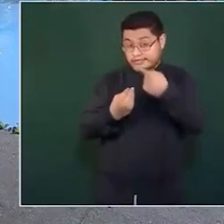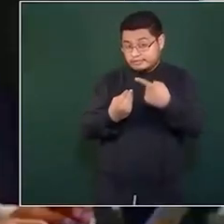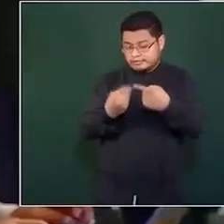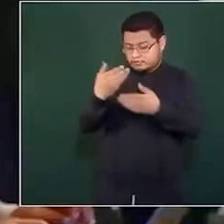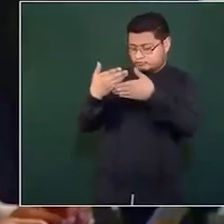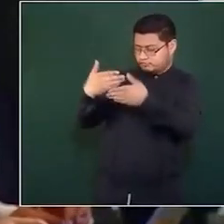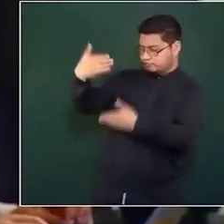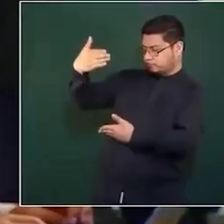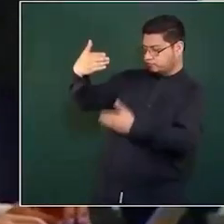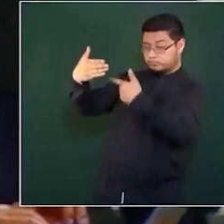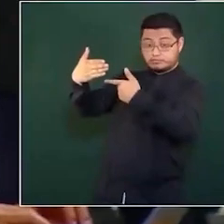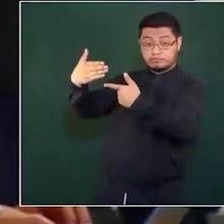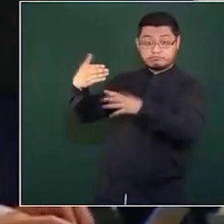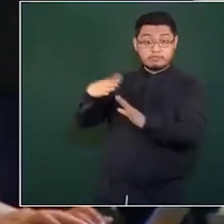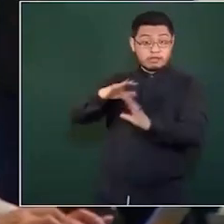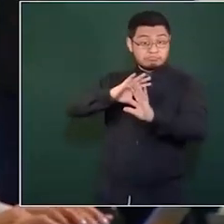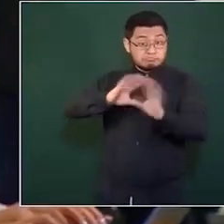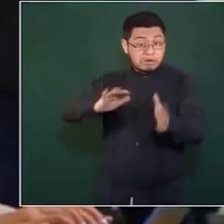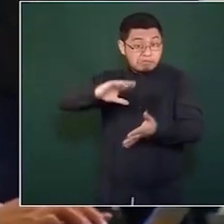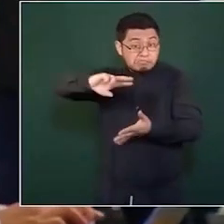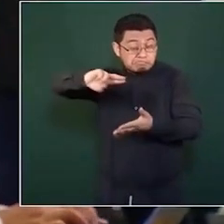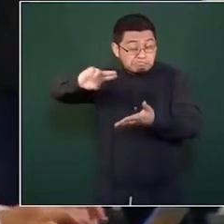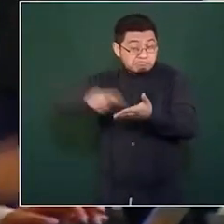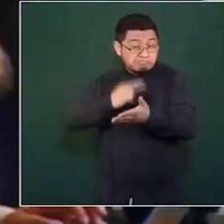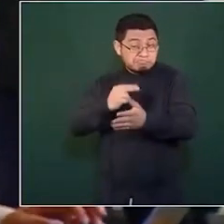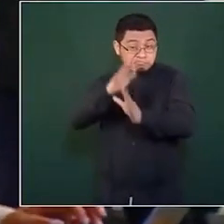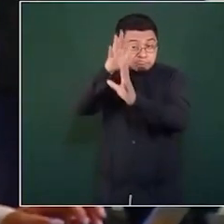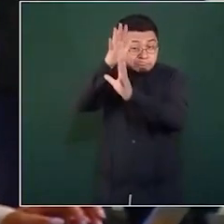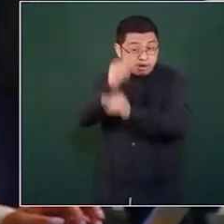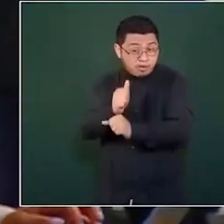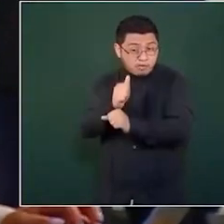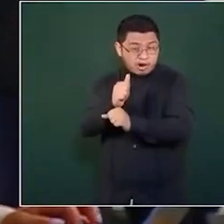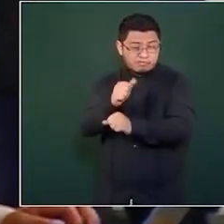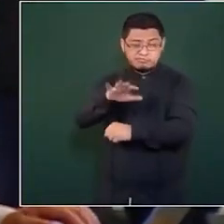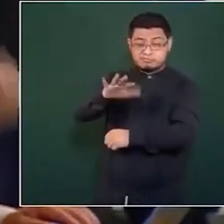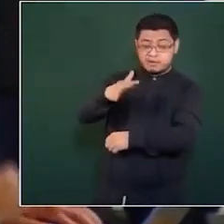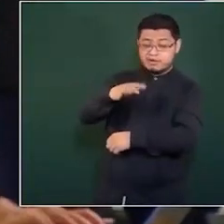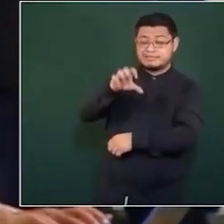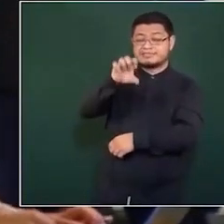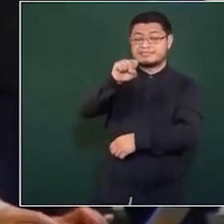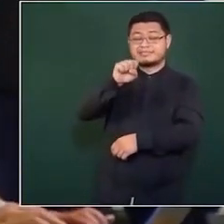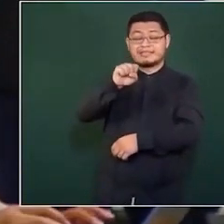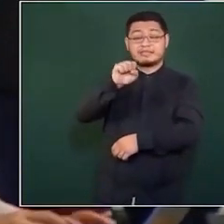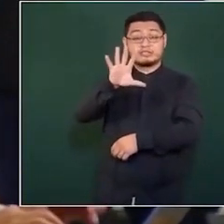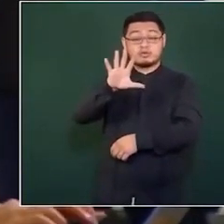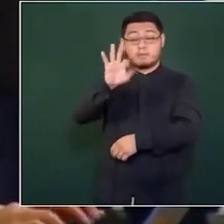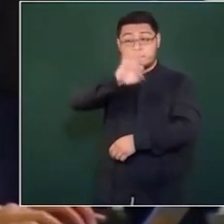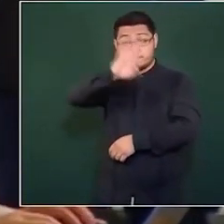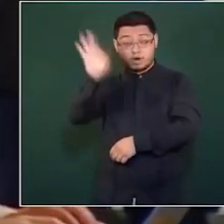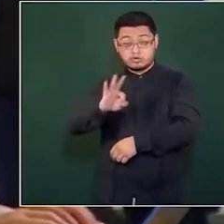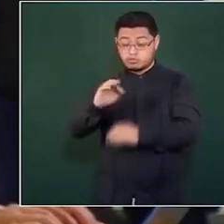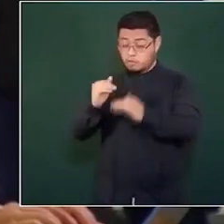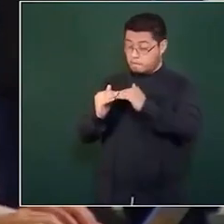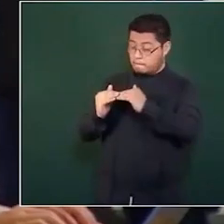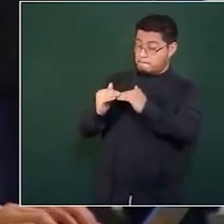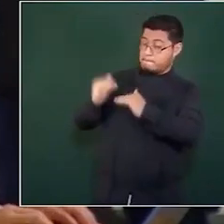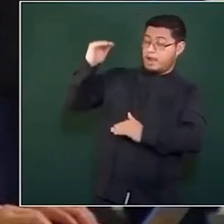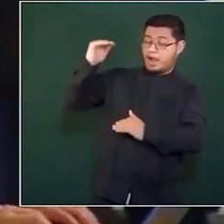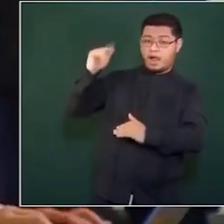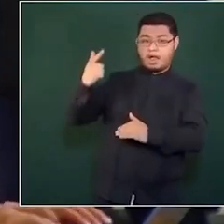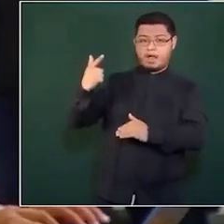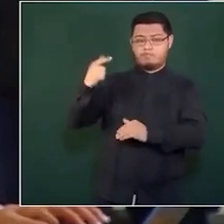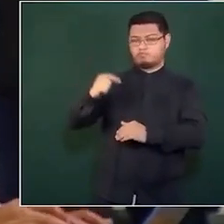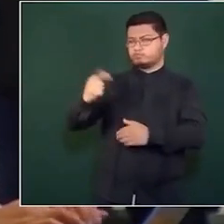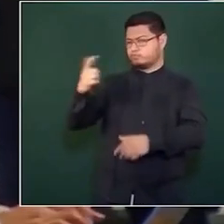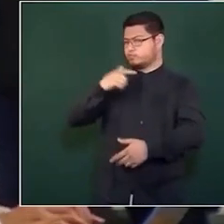propuesta del Ejecutivo sobre la reforma eléctrica, se dispararía hasta un 65 por ciento la emisión de carbono y